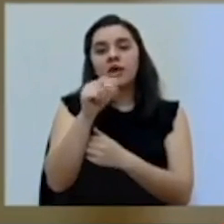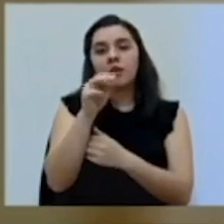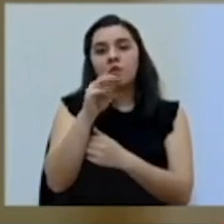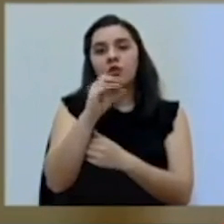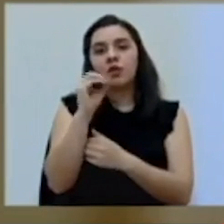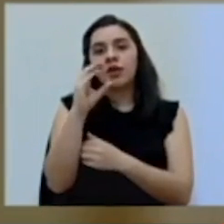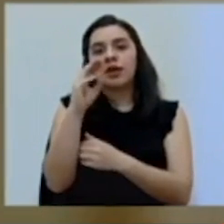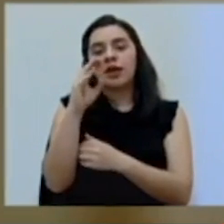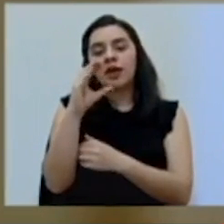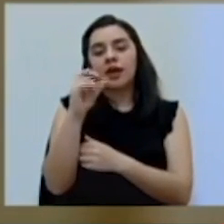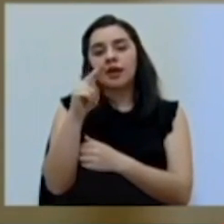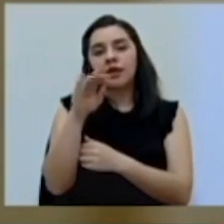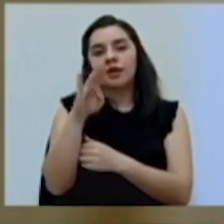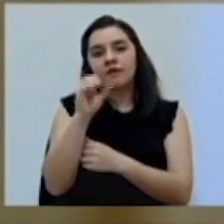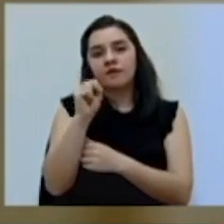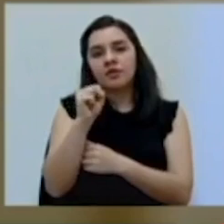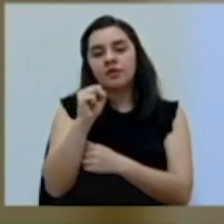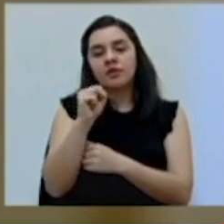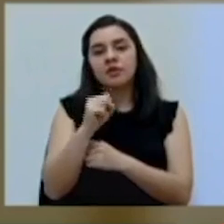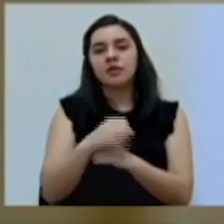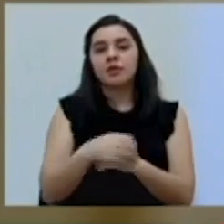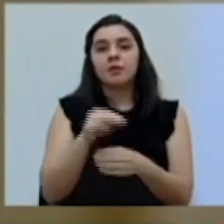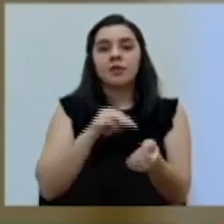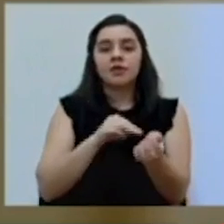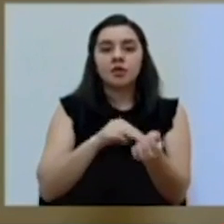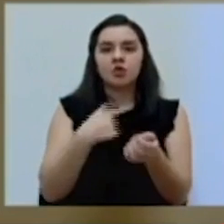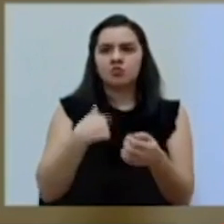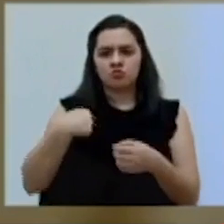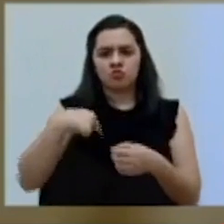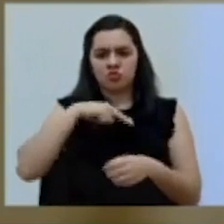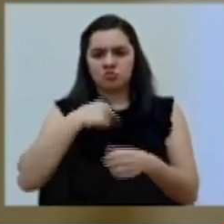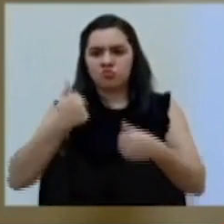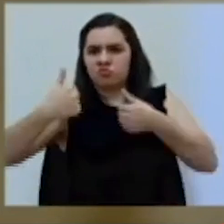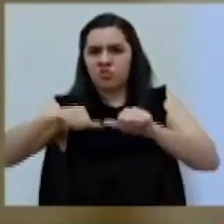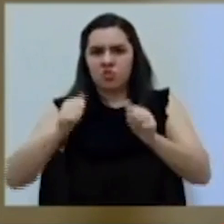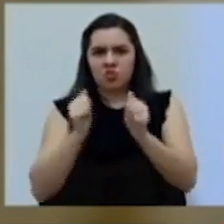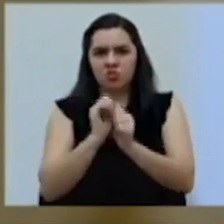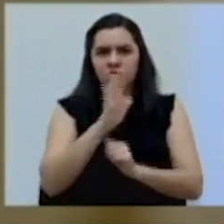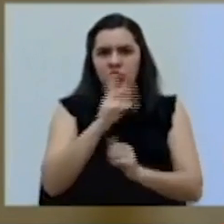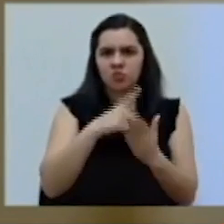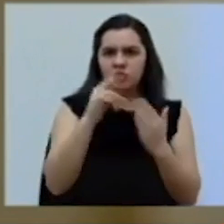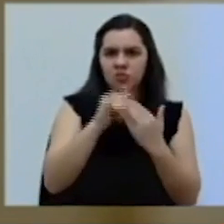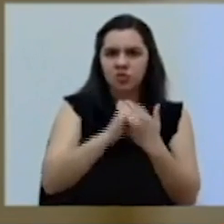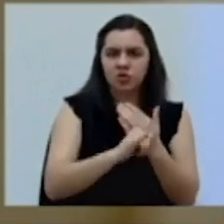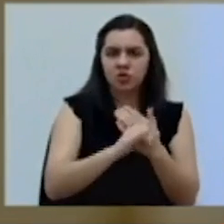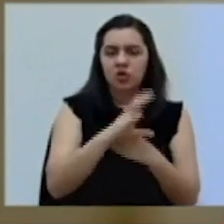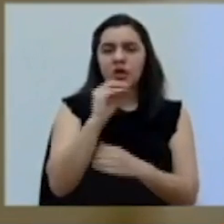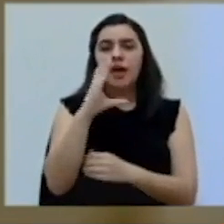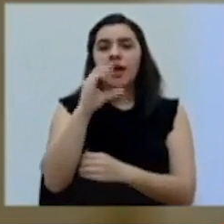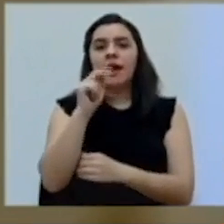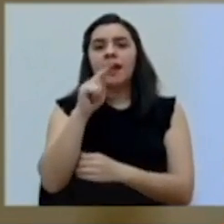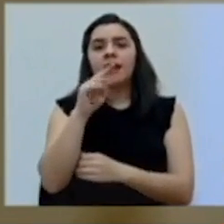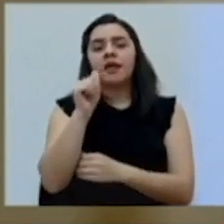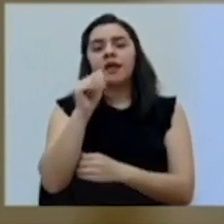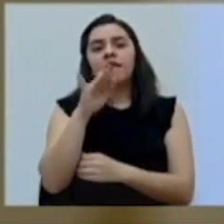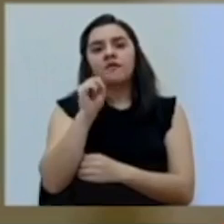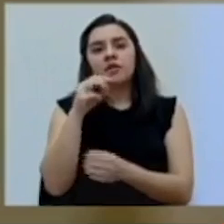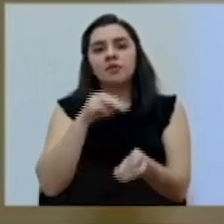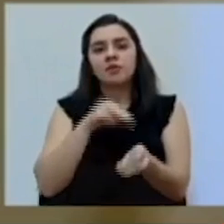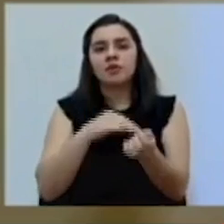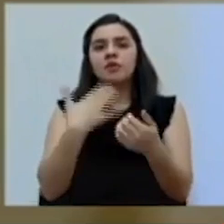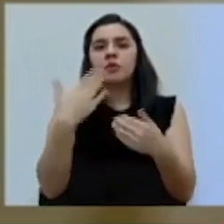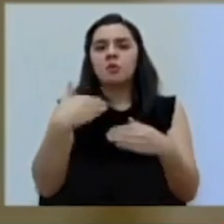nosotros hemos estado completamente de acuerdo con el proyecto de cáñamo y en el caso de la cannabis medicinal, también se ha ido